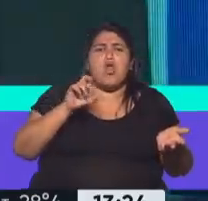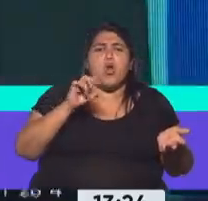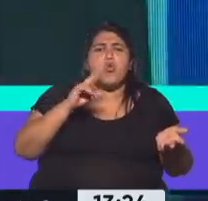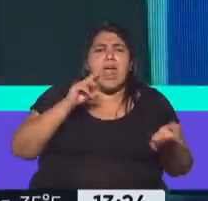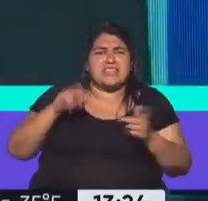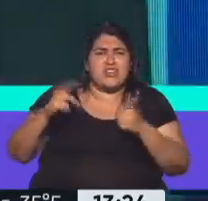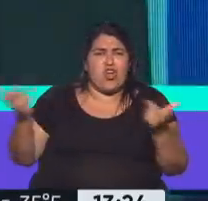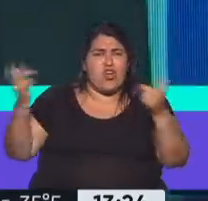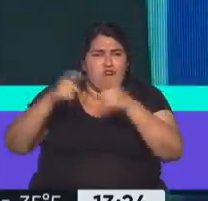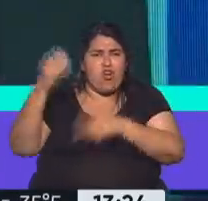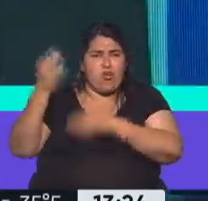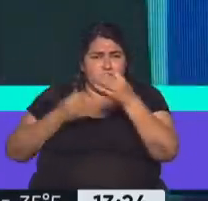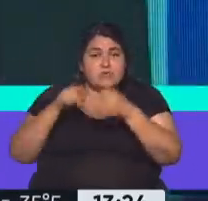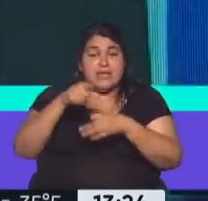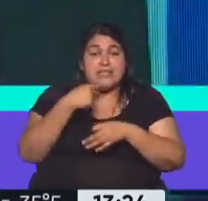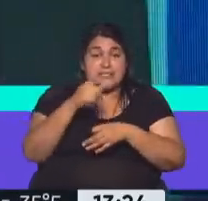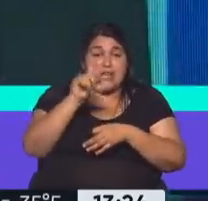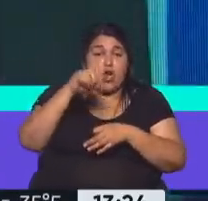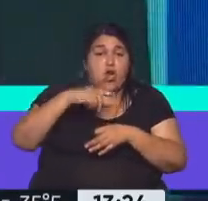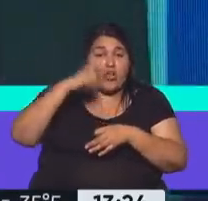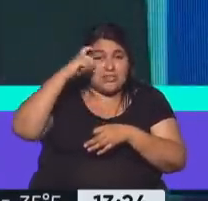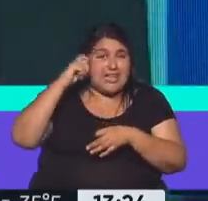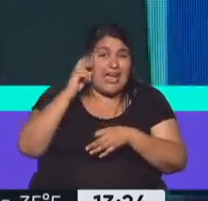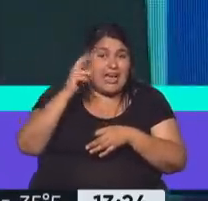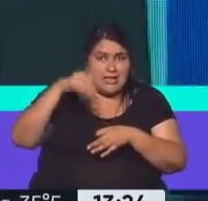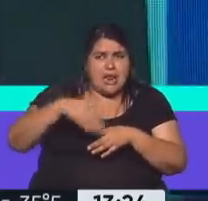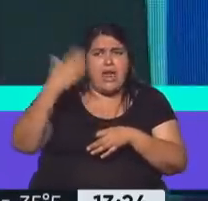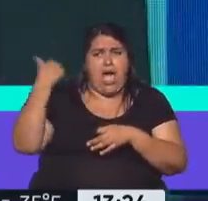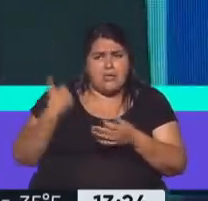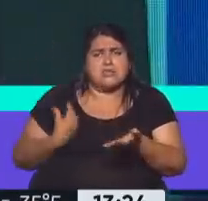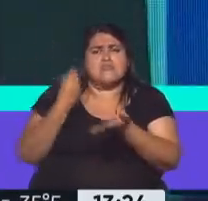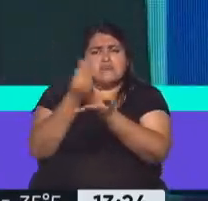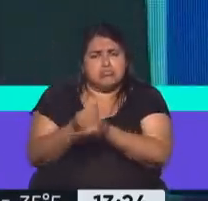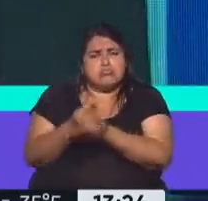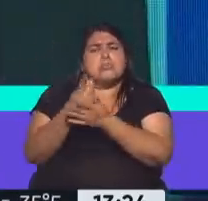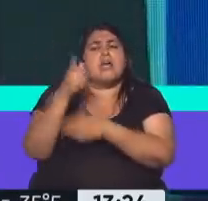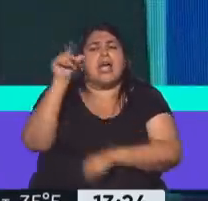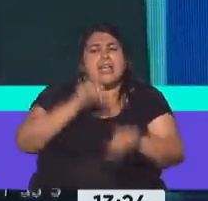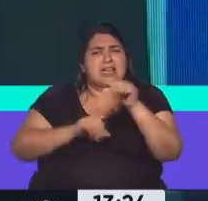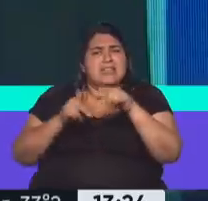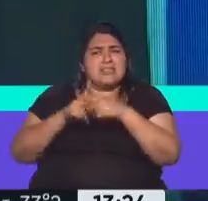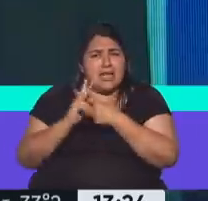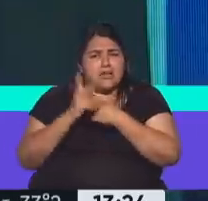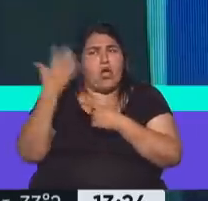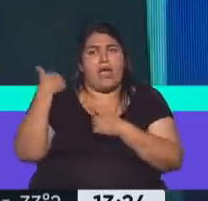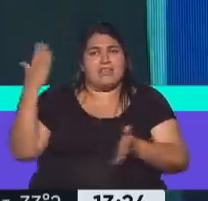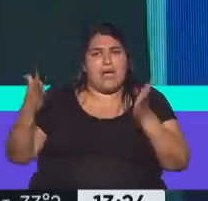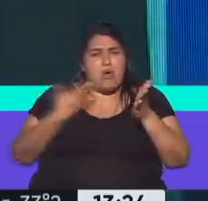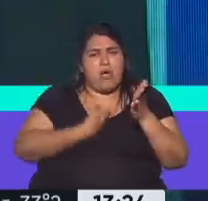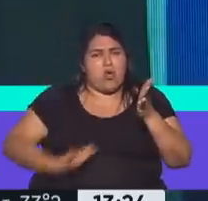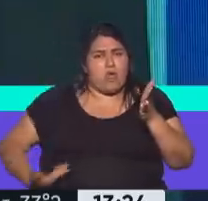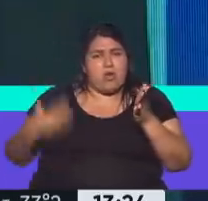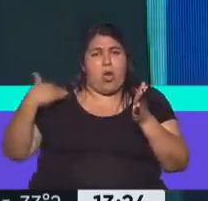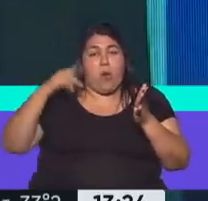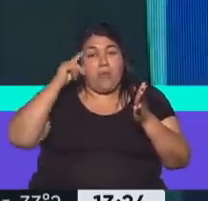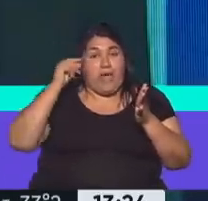habla de Julio Contegrán, que fue funcionario, secretario legal y técnico de María Eugenia Vidal cuando era gobernadora